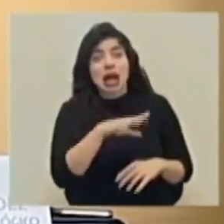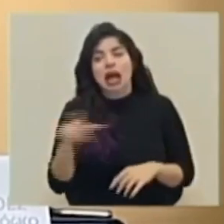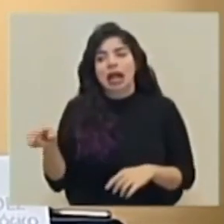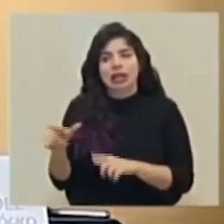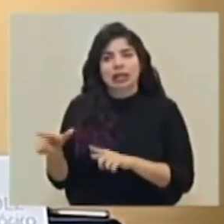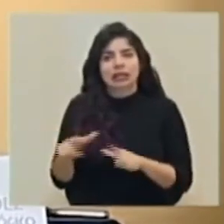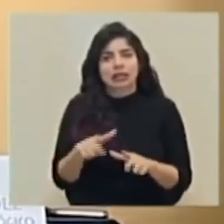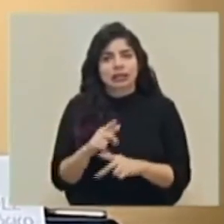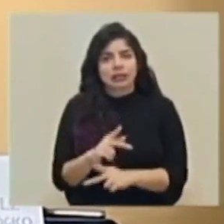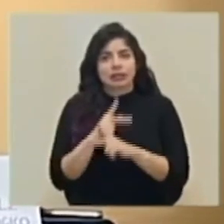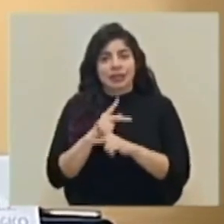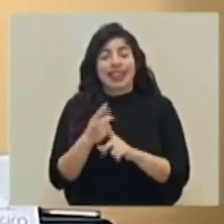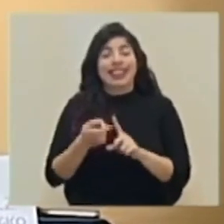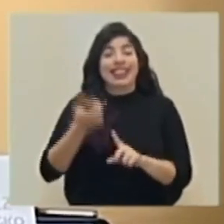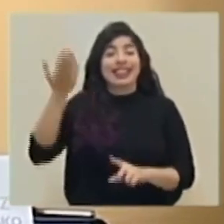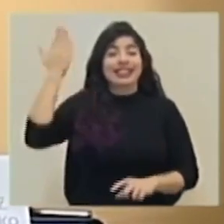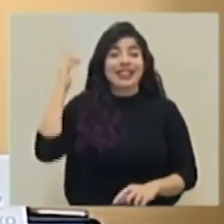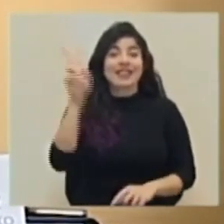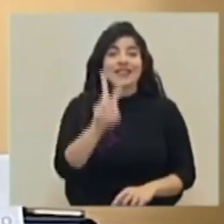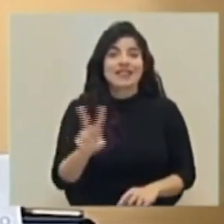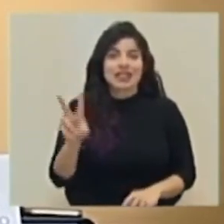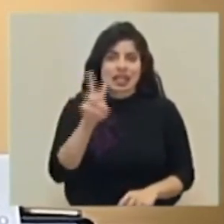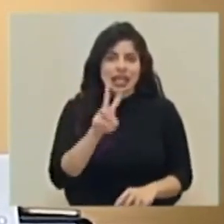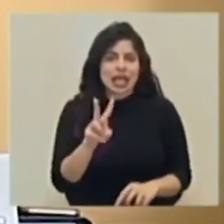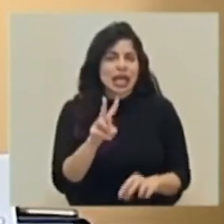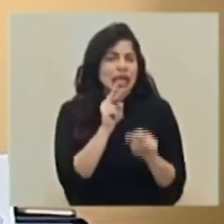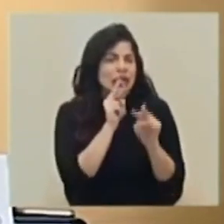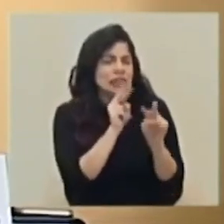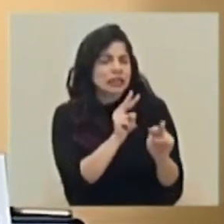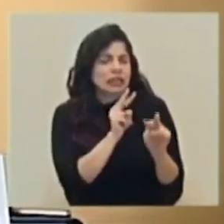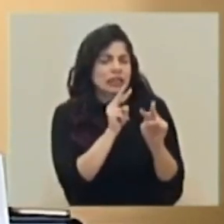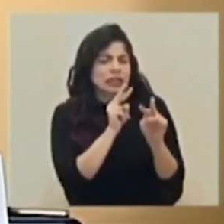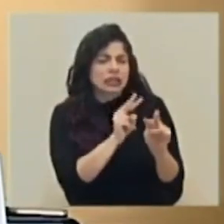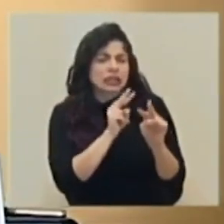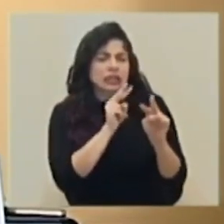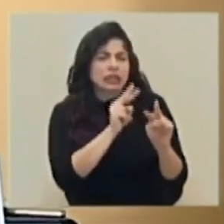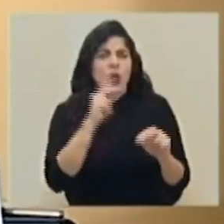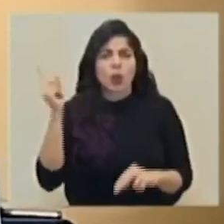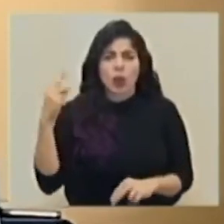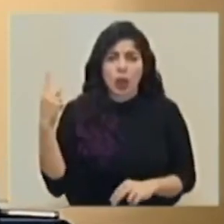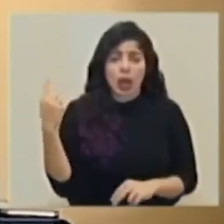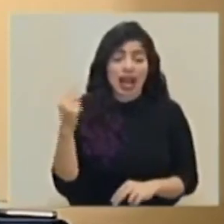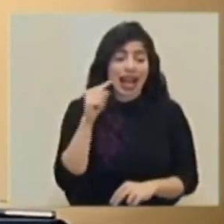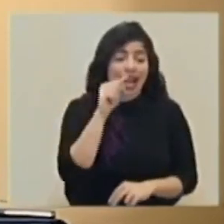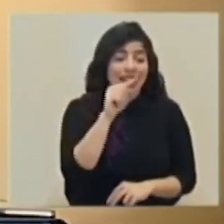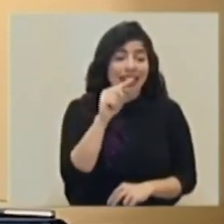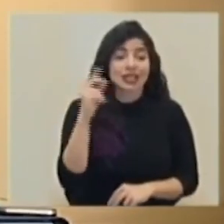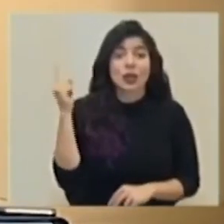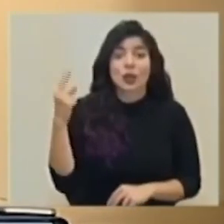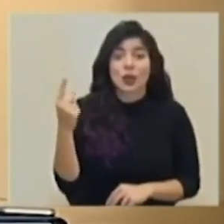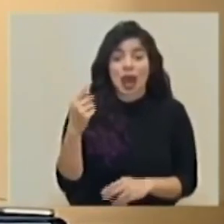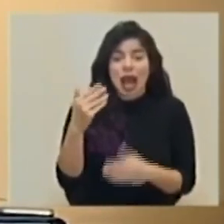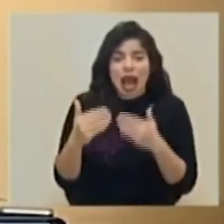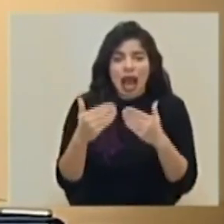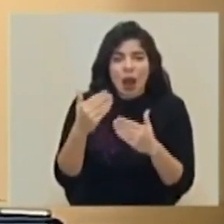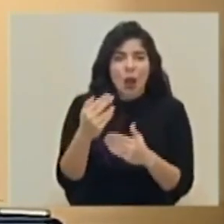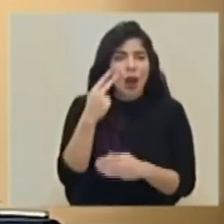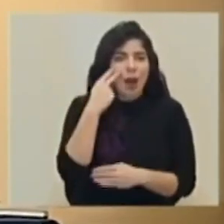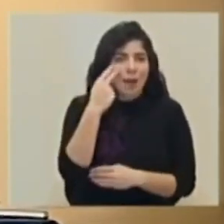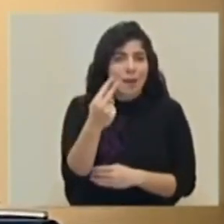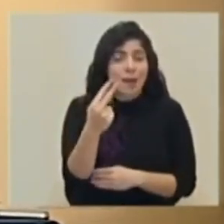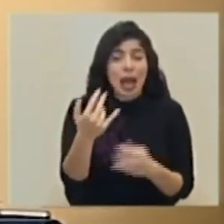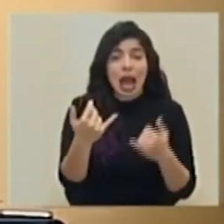que ya desde el viernes le estamos dando un seguimiento estricto a este huracán, el cual como veremos a continuación